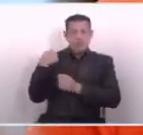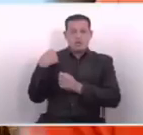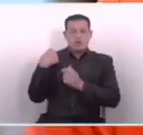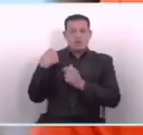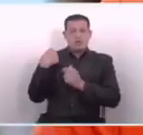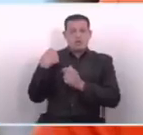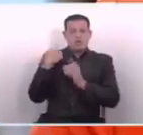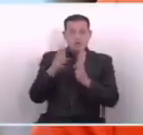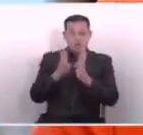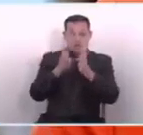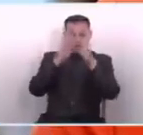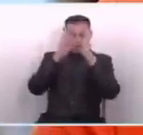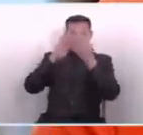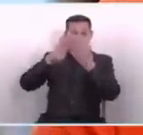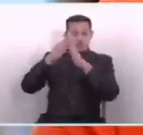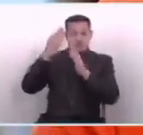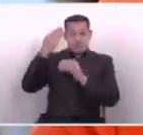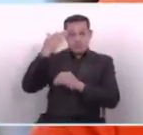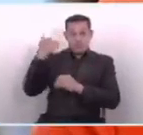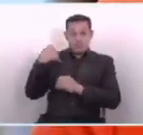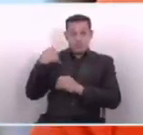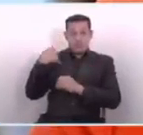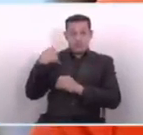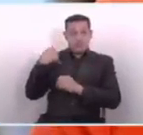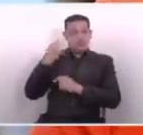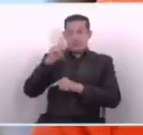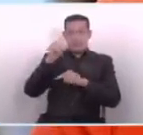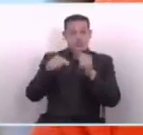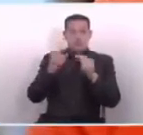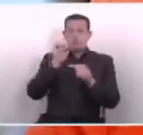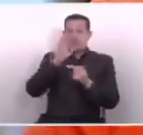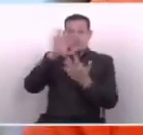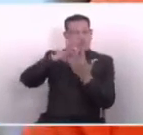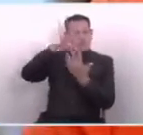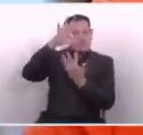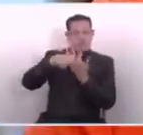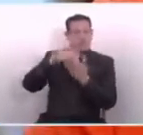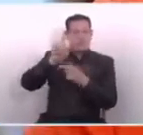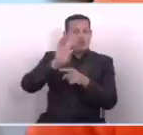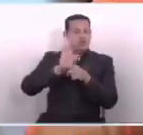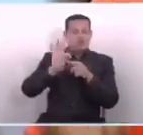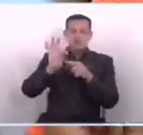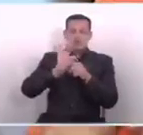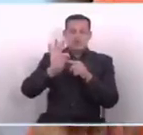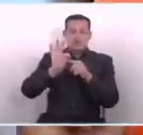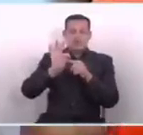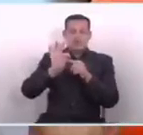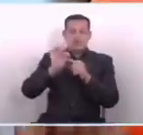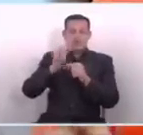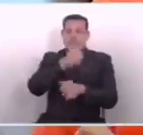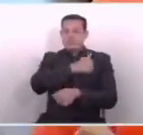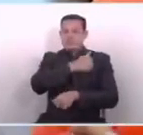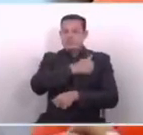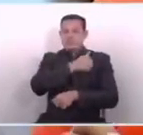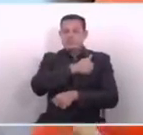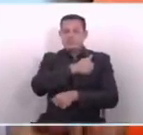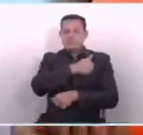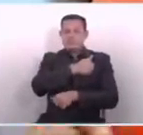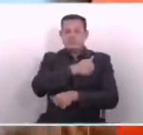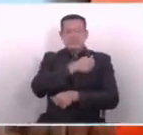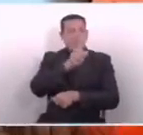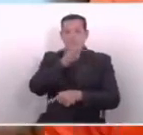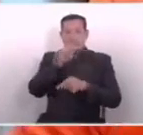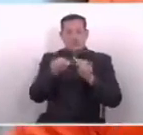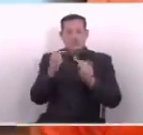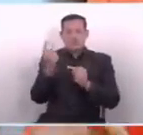recibido atención en Ciudad Mujer. No pueden decir que es un programa que no es funcional. Por responsabilidad, no